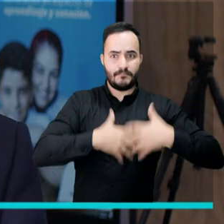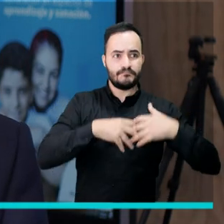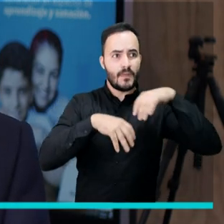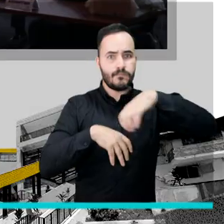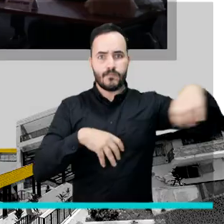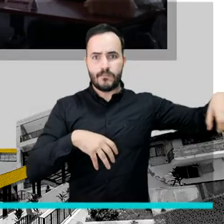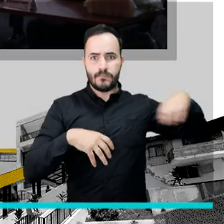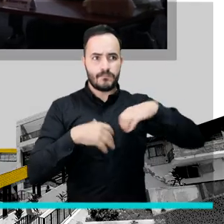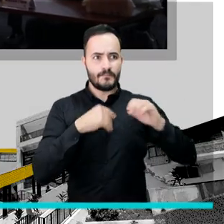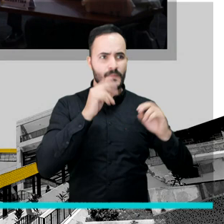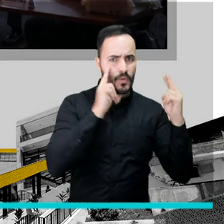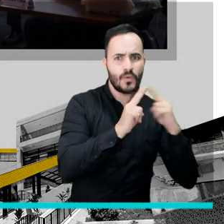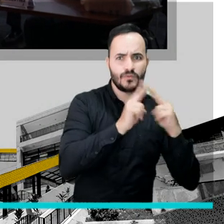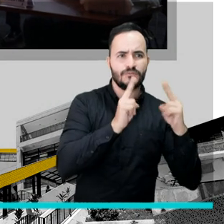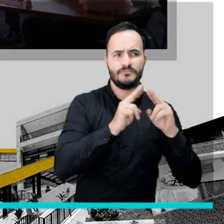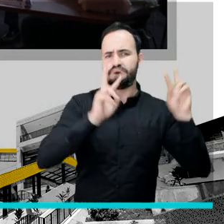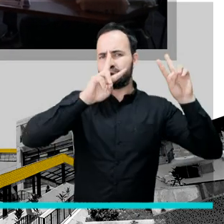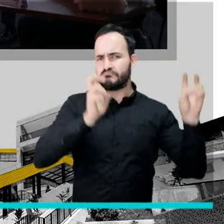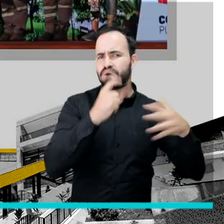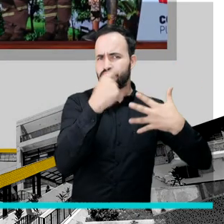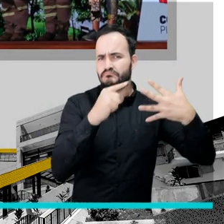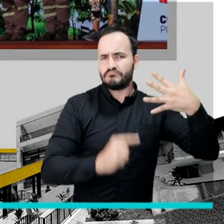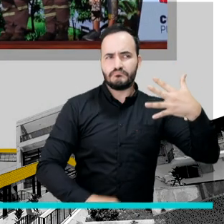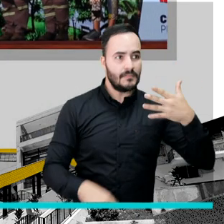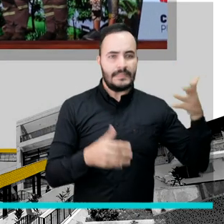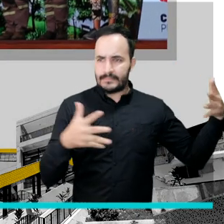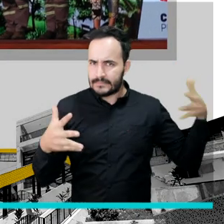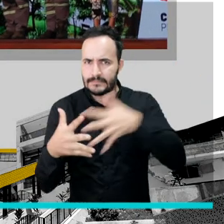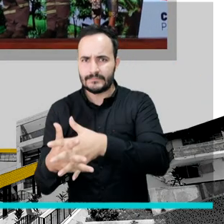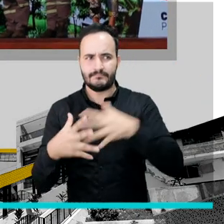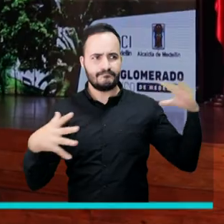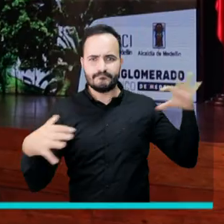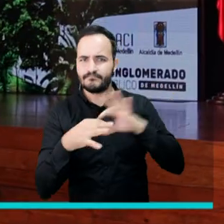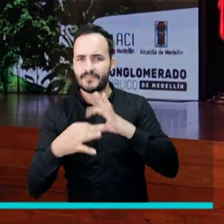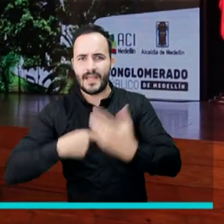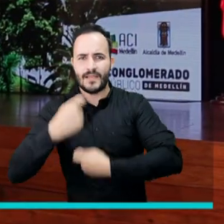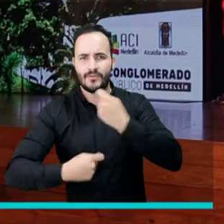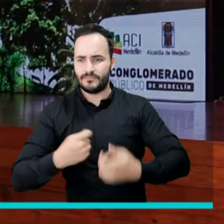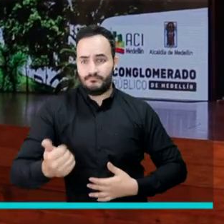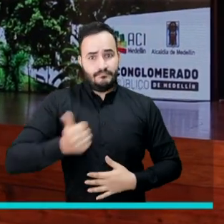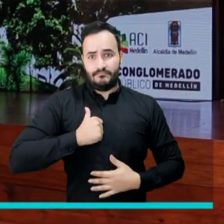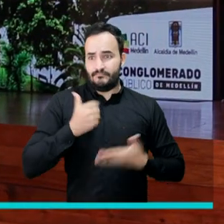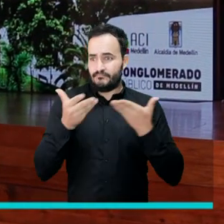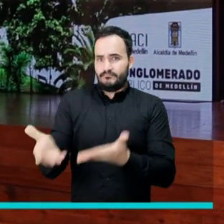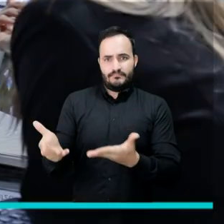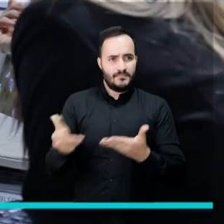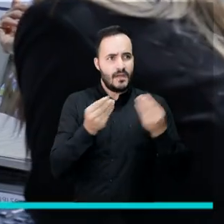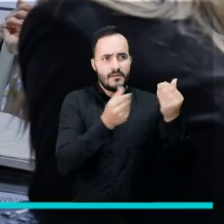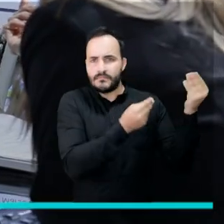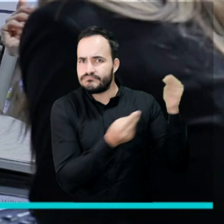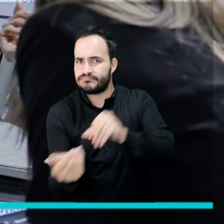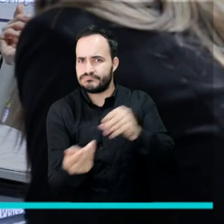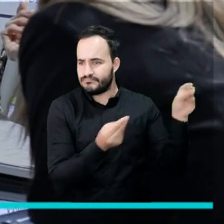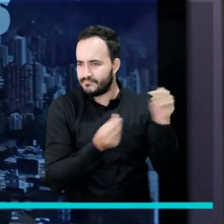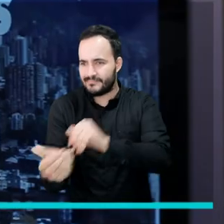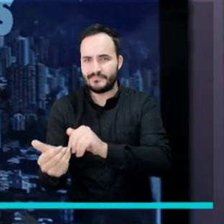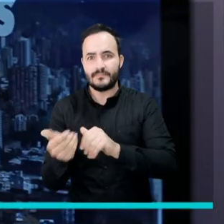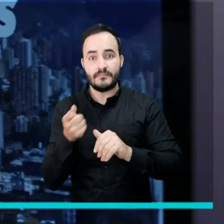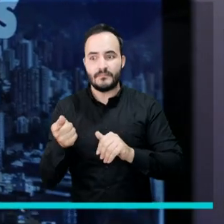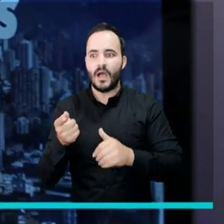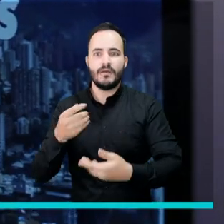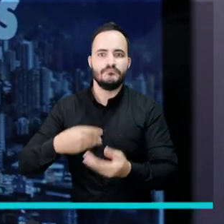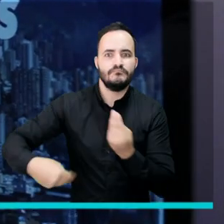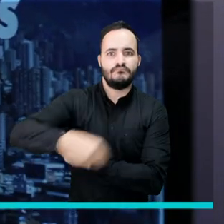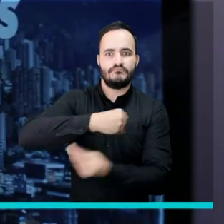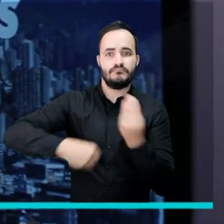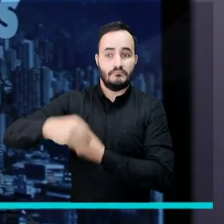sectores y para que las empresas polacas puedan aprovechar estas oportunidades, invertir aquí y contribuir